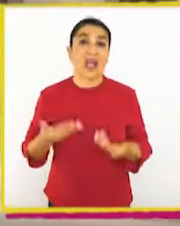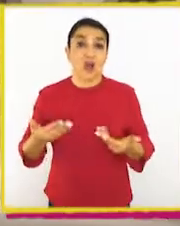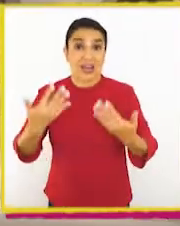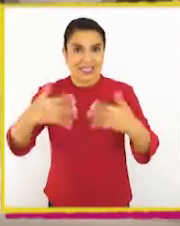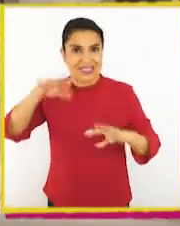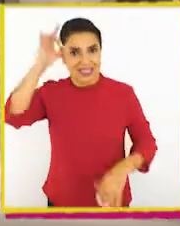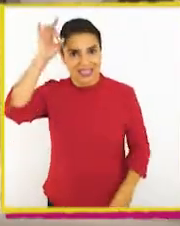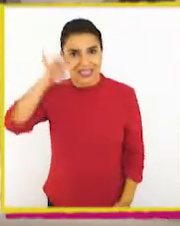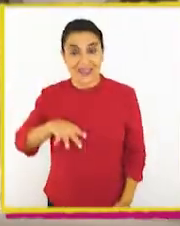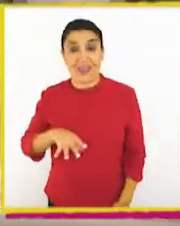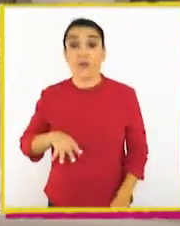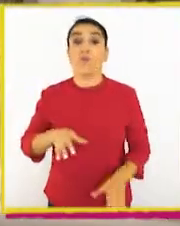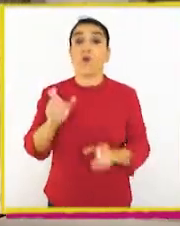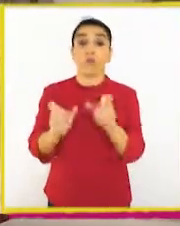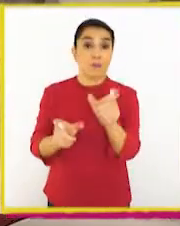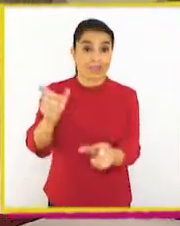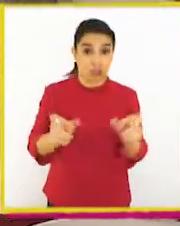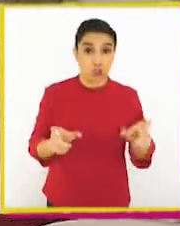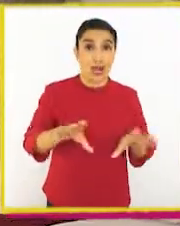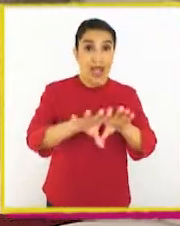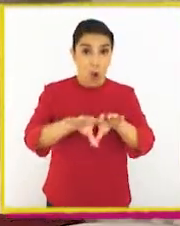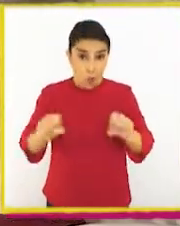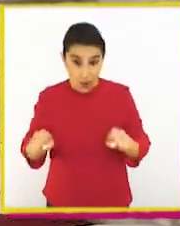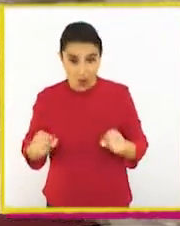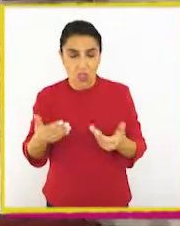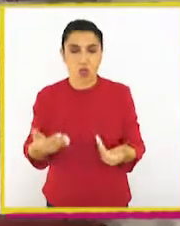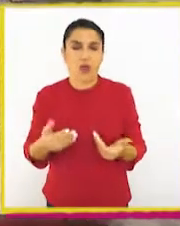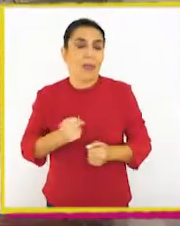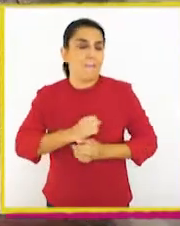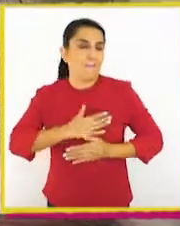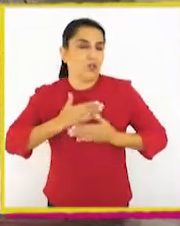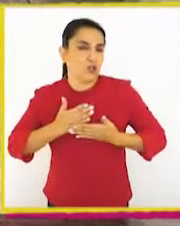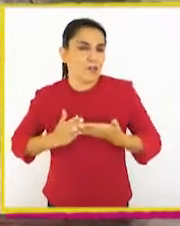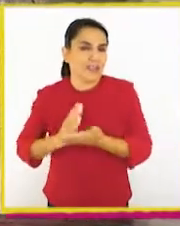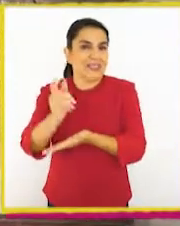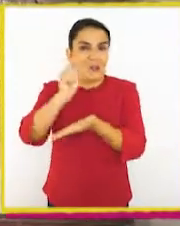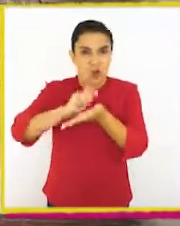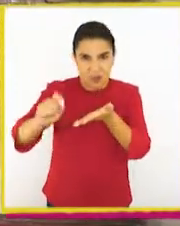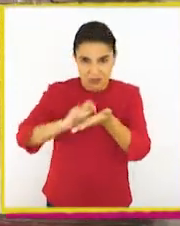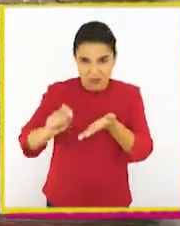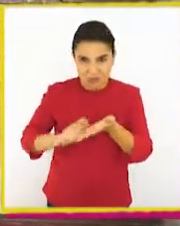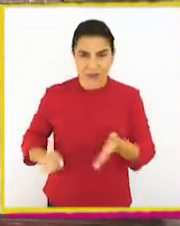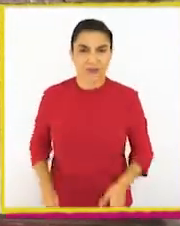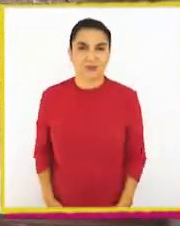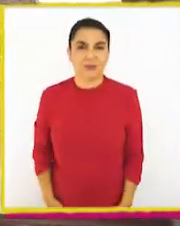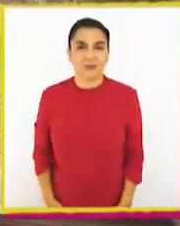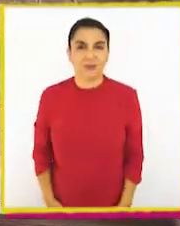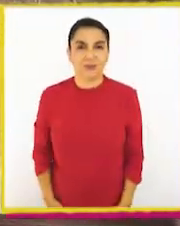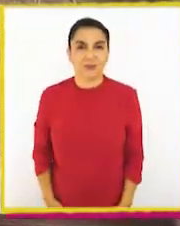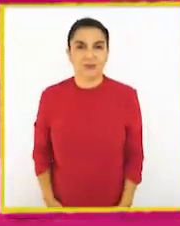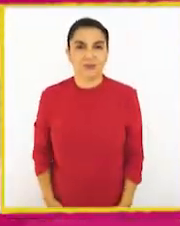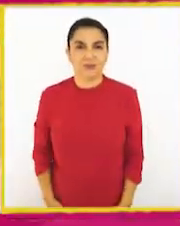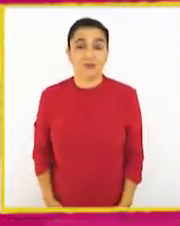Ahora que sabemos acerca de las convenciones sociales y las emociones, comencemos a redactar el mensaje.